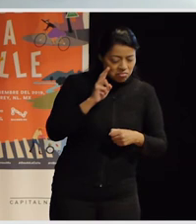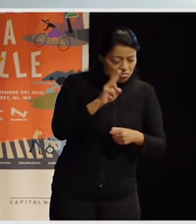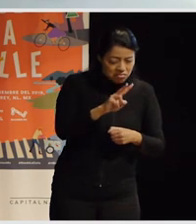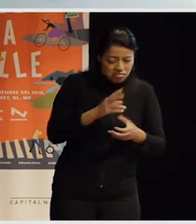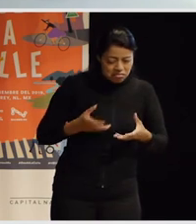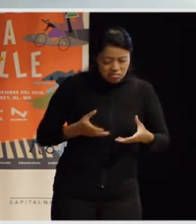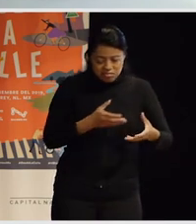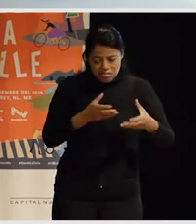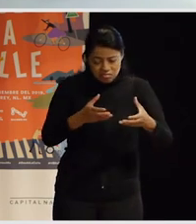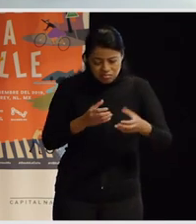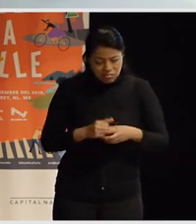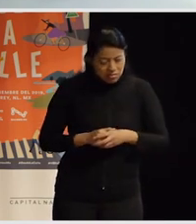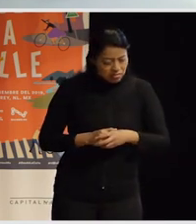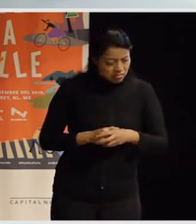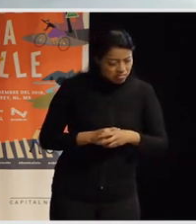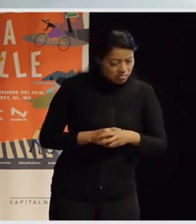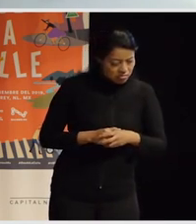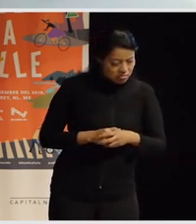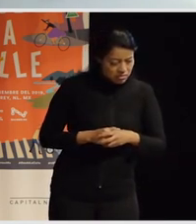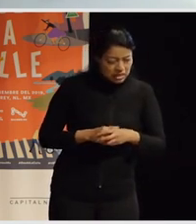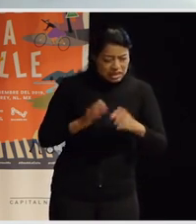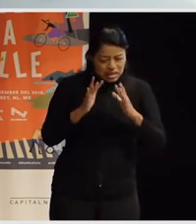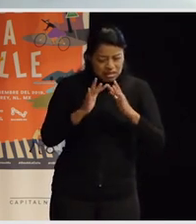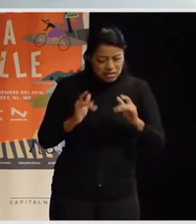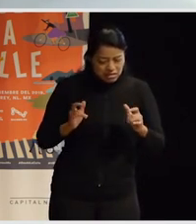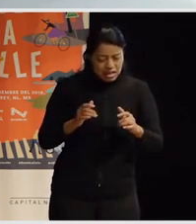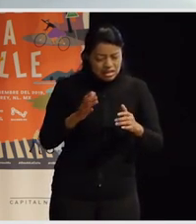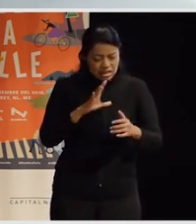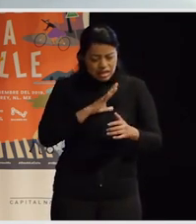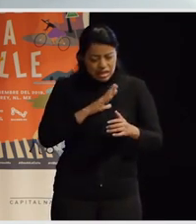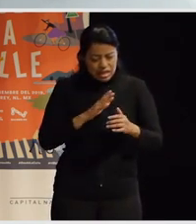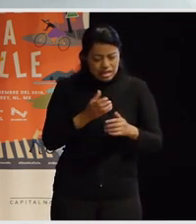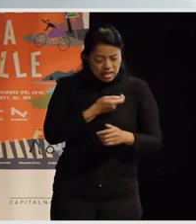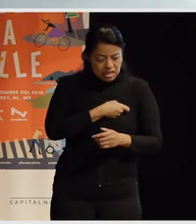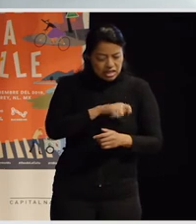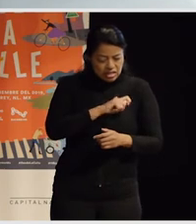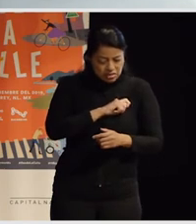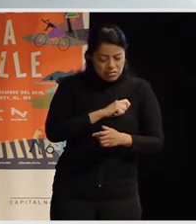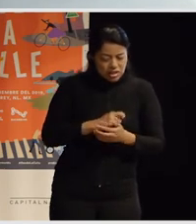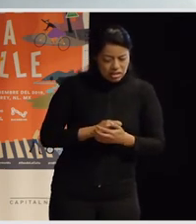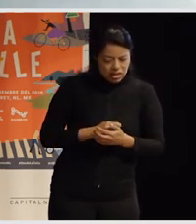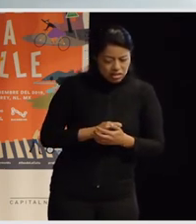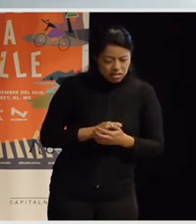una de una investigadora urbana francesa que estaba trabajando en Barcelona que justo habla de eso ¿no? o sea de